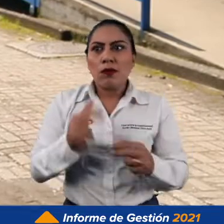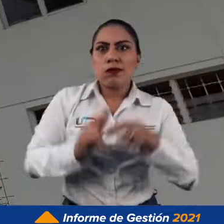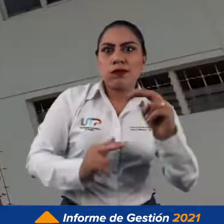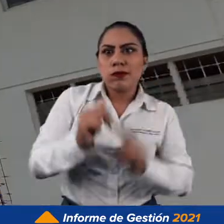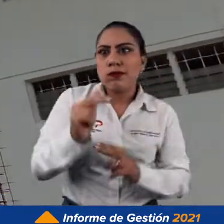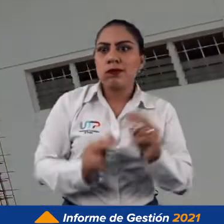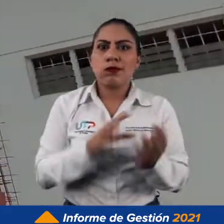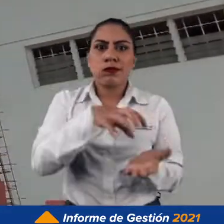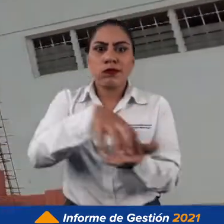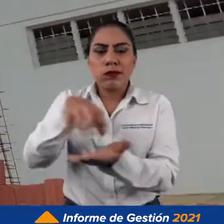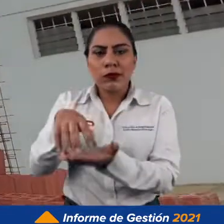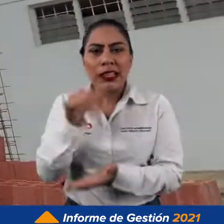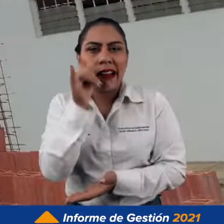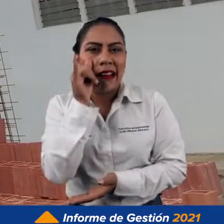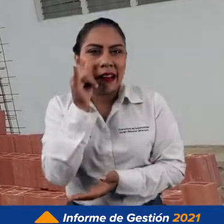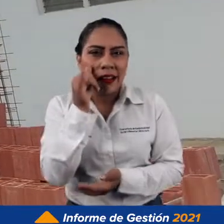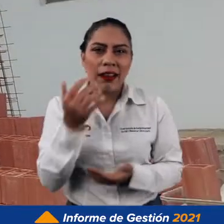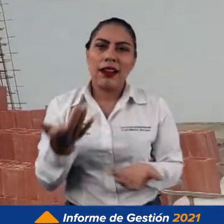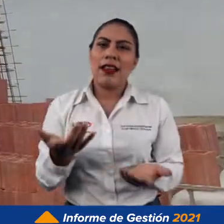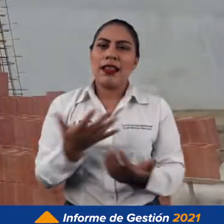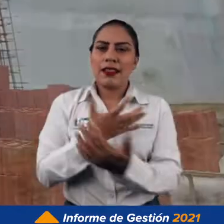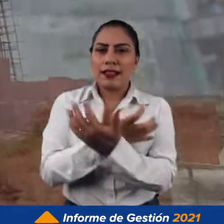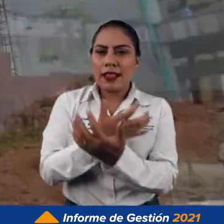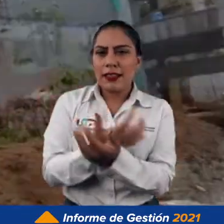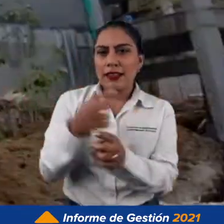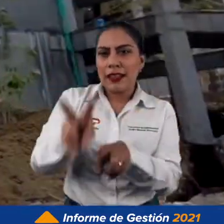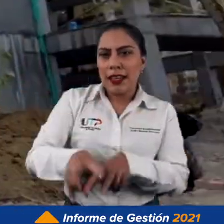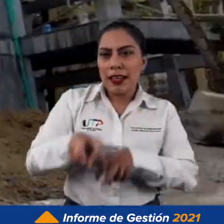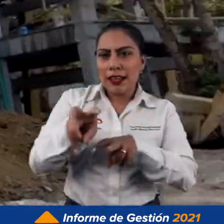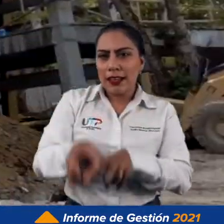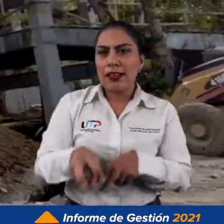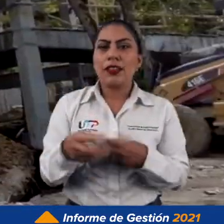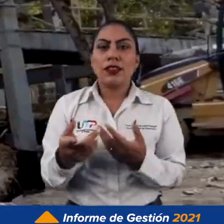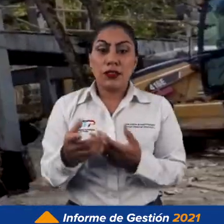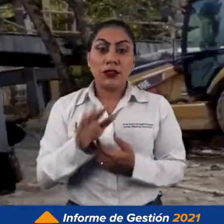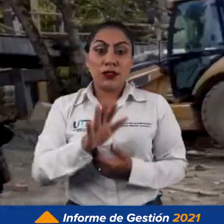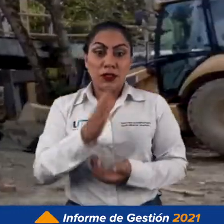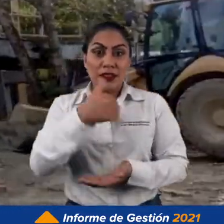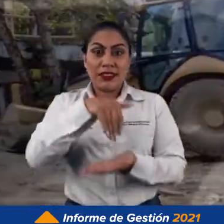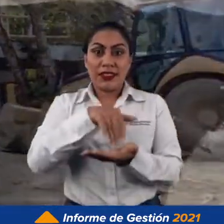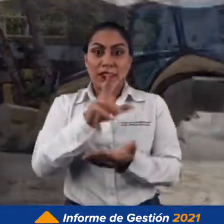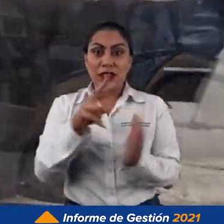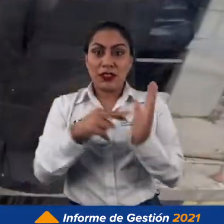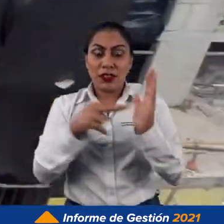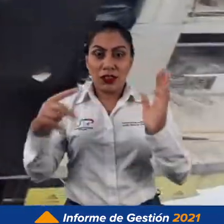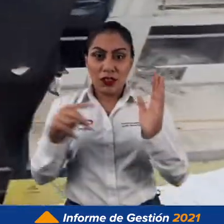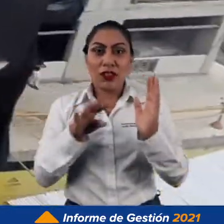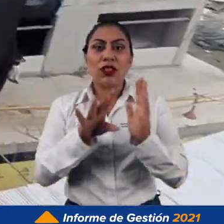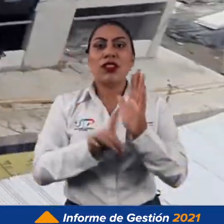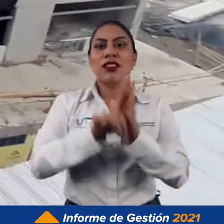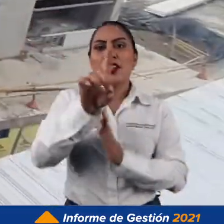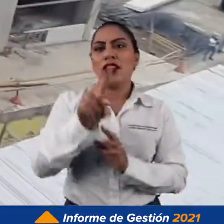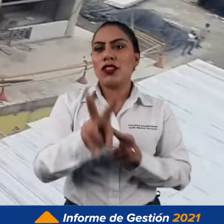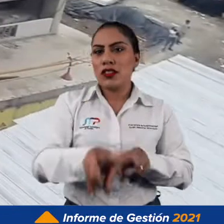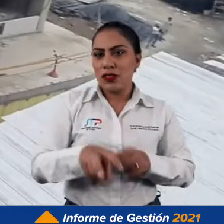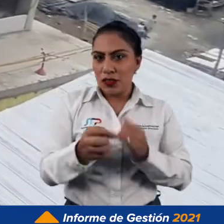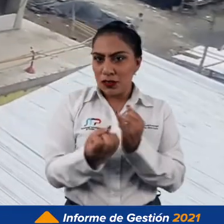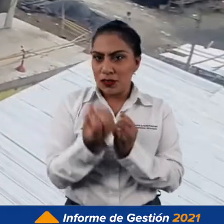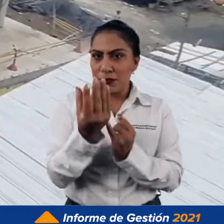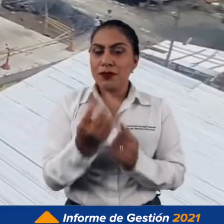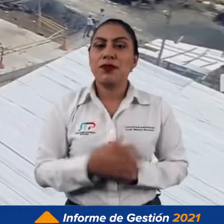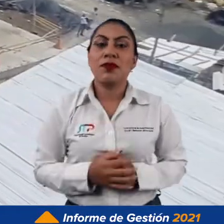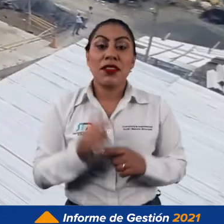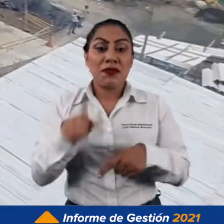infraestructura física para las facultades de Ingeniería, Ciencias Agrarias, del Centro Tecnológico para el Desarrollo de la